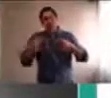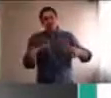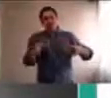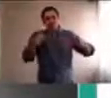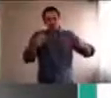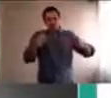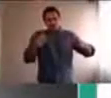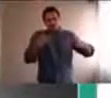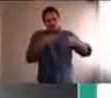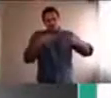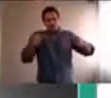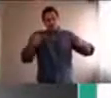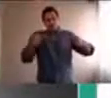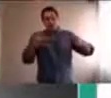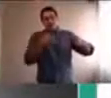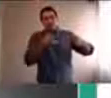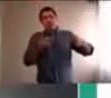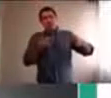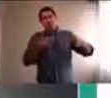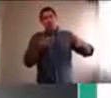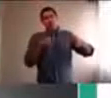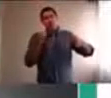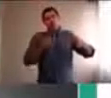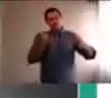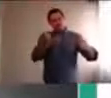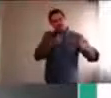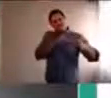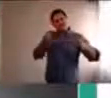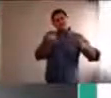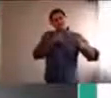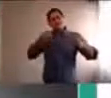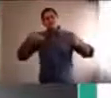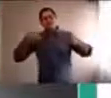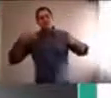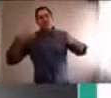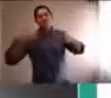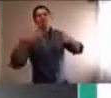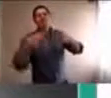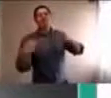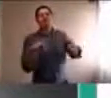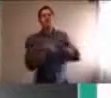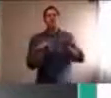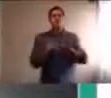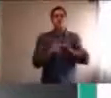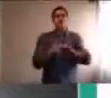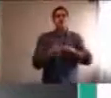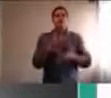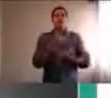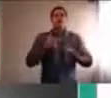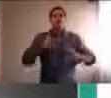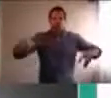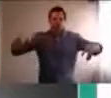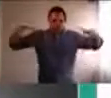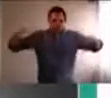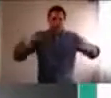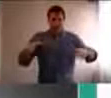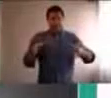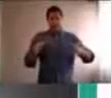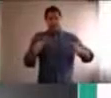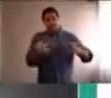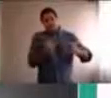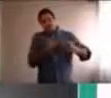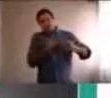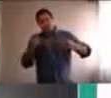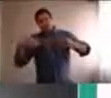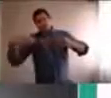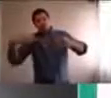fuese la cara de un monstruo, con la boca abierta, y entonces los chicos pueden escribir, en papelitos, las cosas que les asustan, y uno las pone ahí,